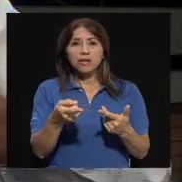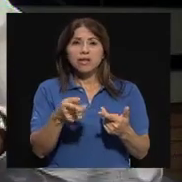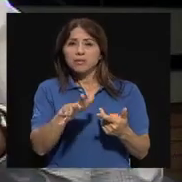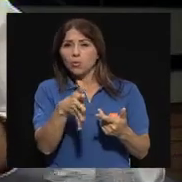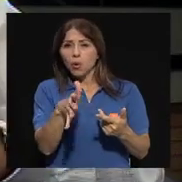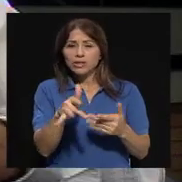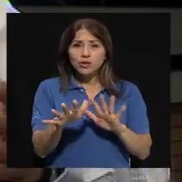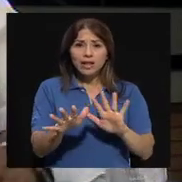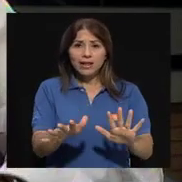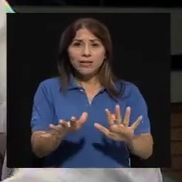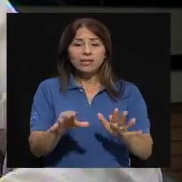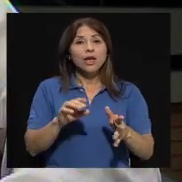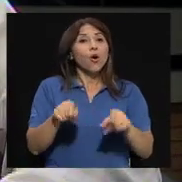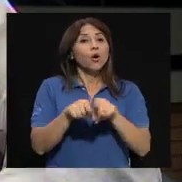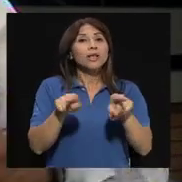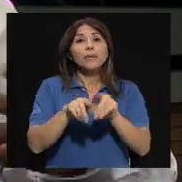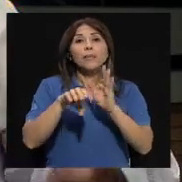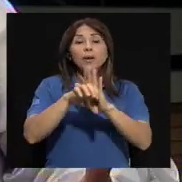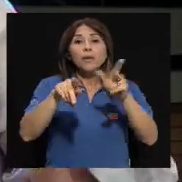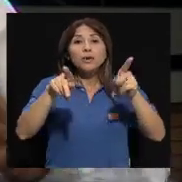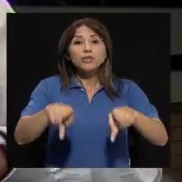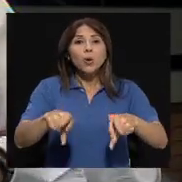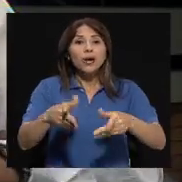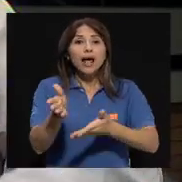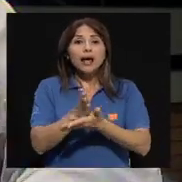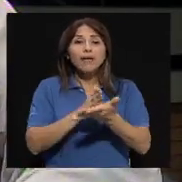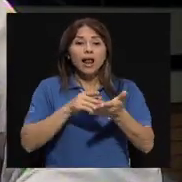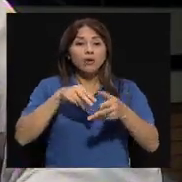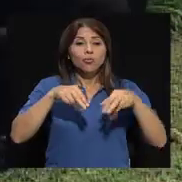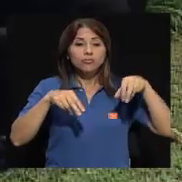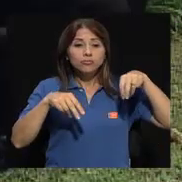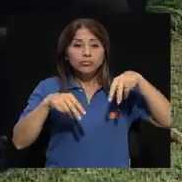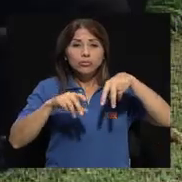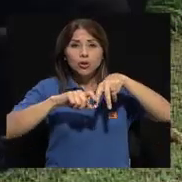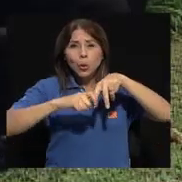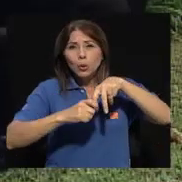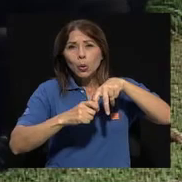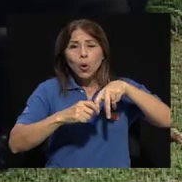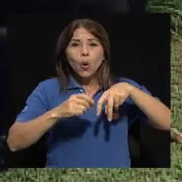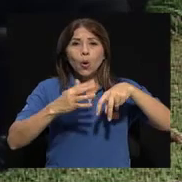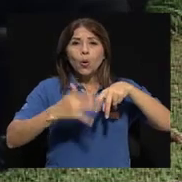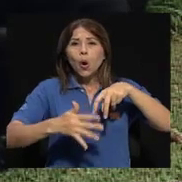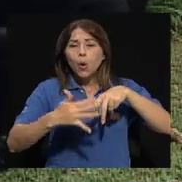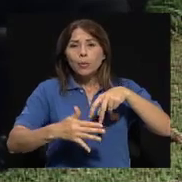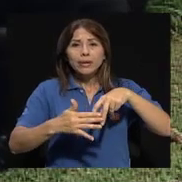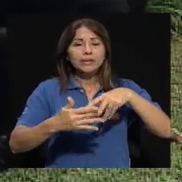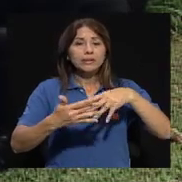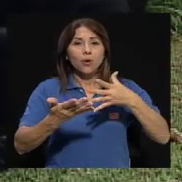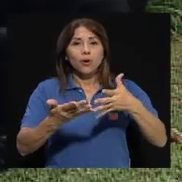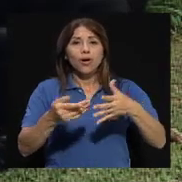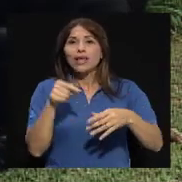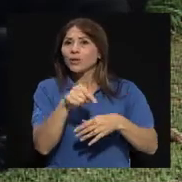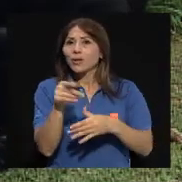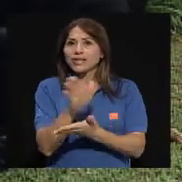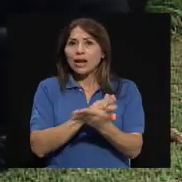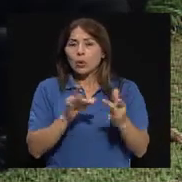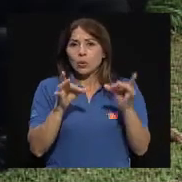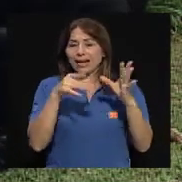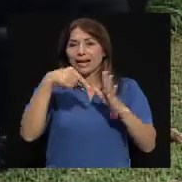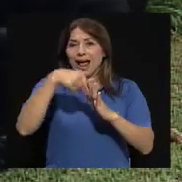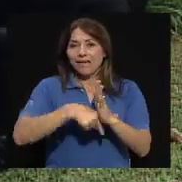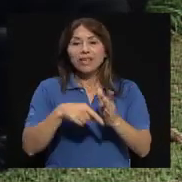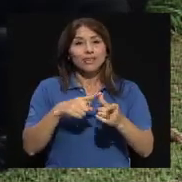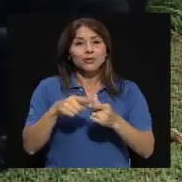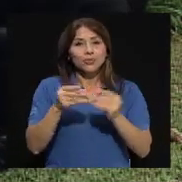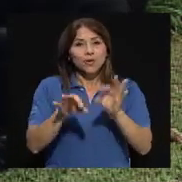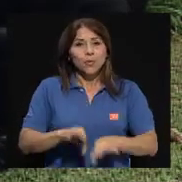leves o moderadas, como torceuras o golpes, cortaduras, no hemorragias grandes. Entonces, material absorbente,